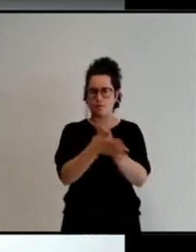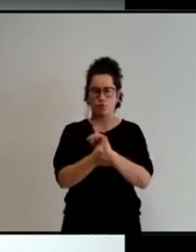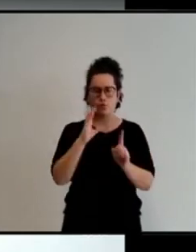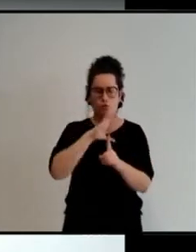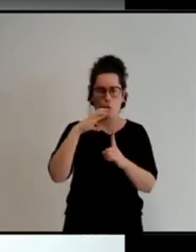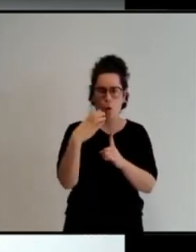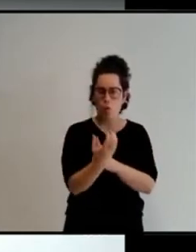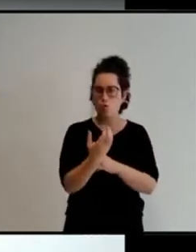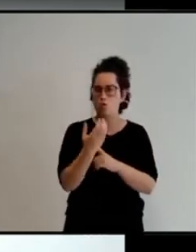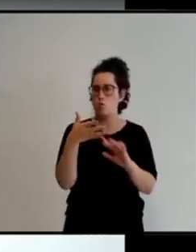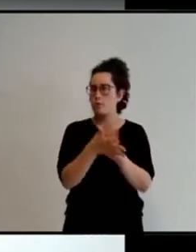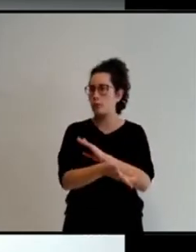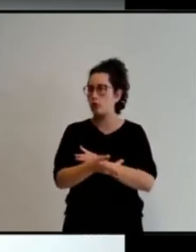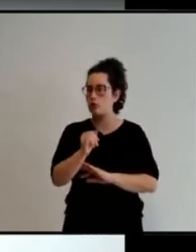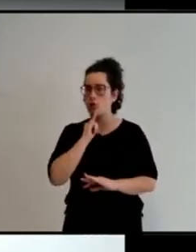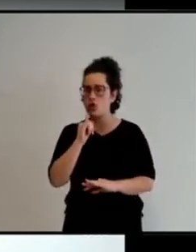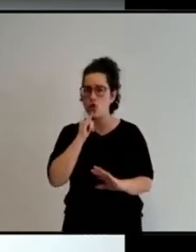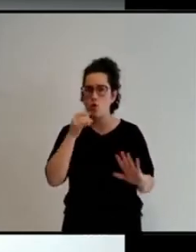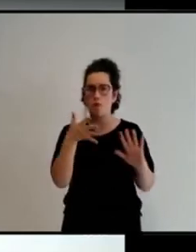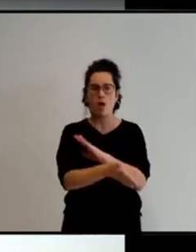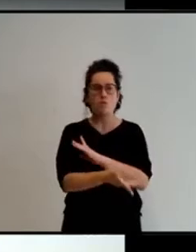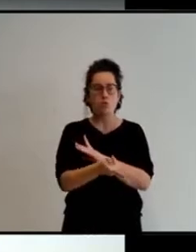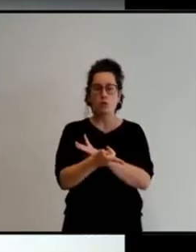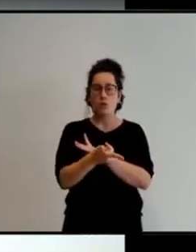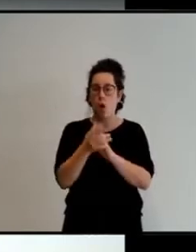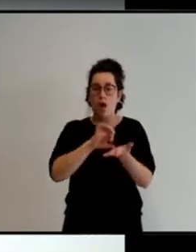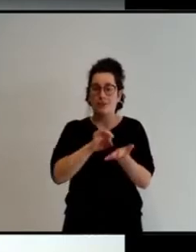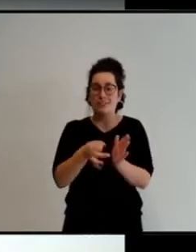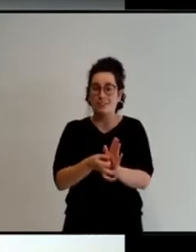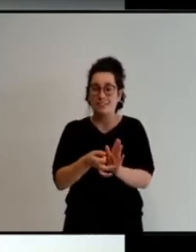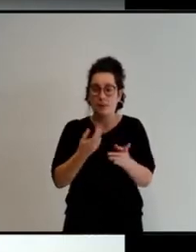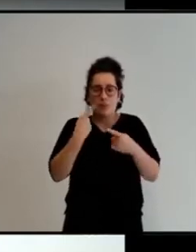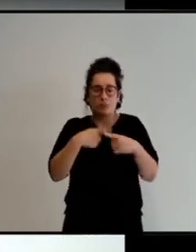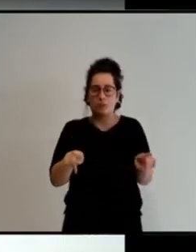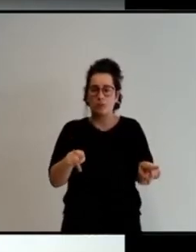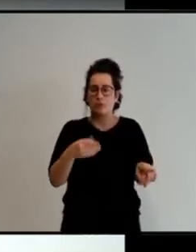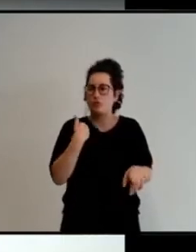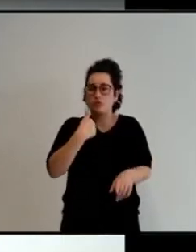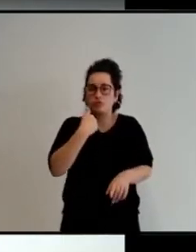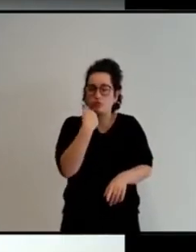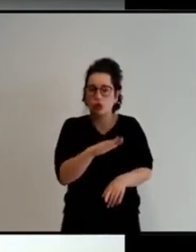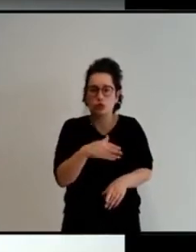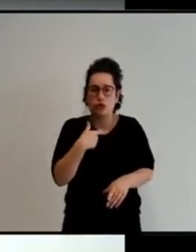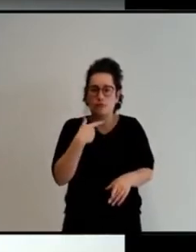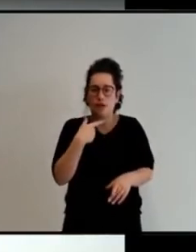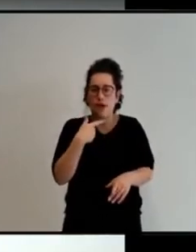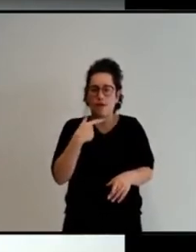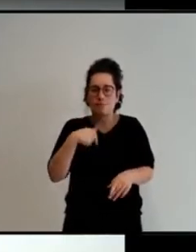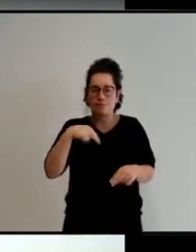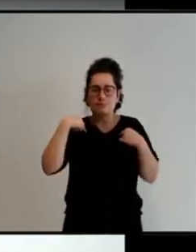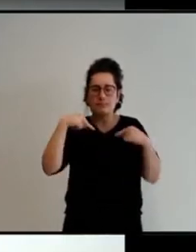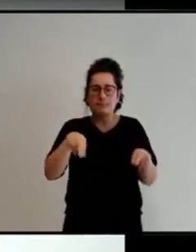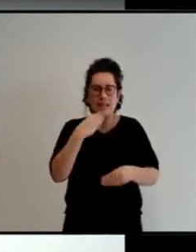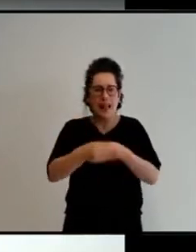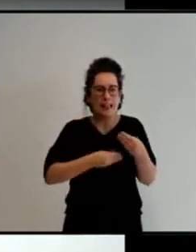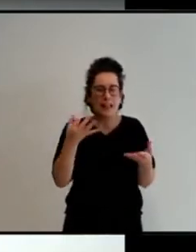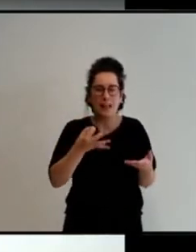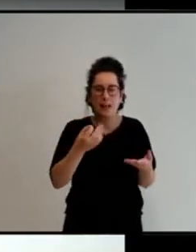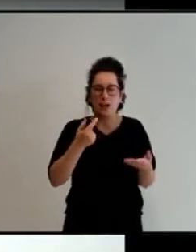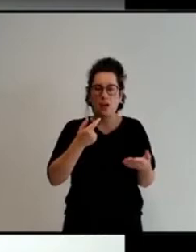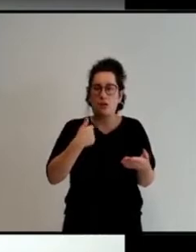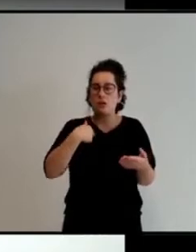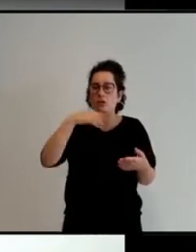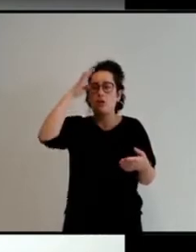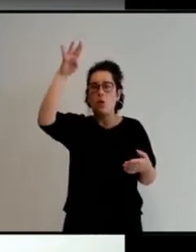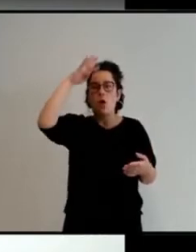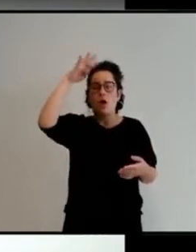diferente donde yo venía. No sabía dónde ir, dónde acudir. Llegué con una cantidad de expectativas, pero todo